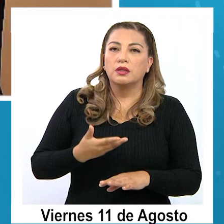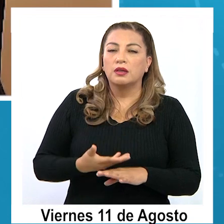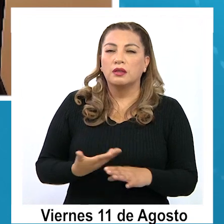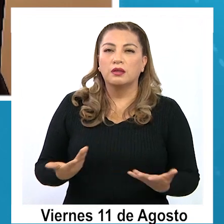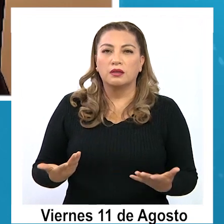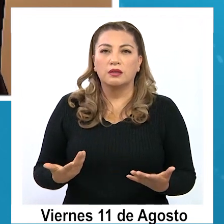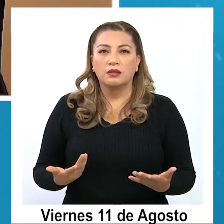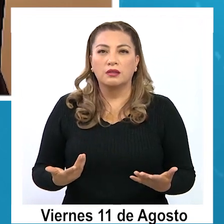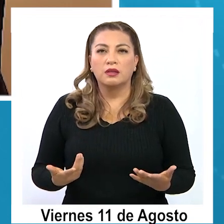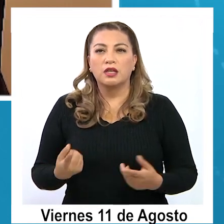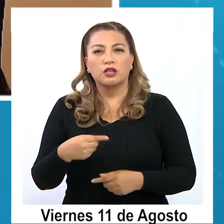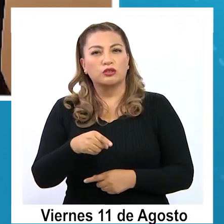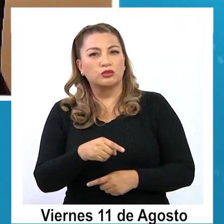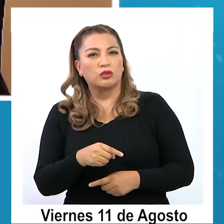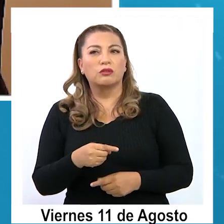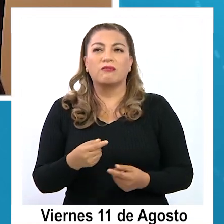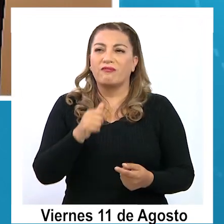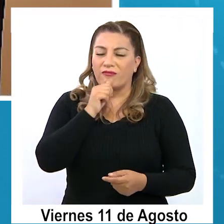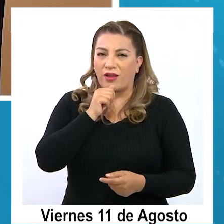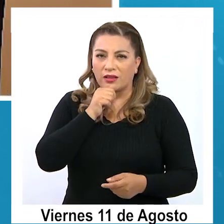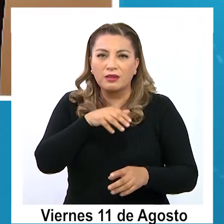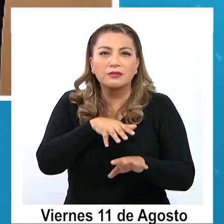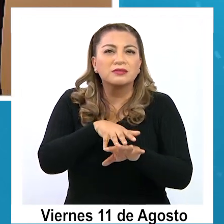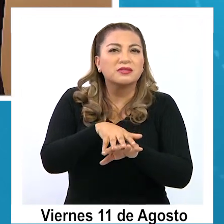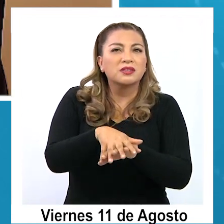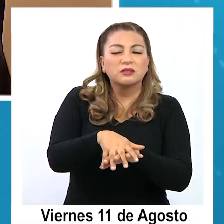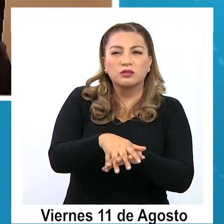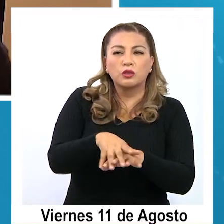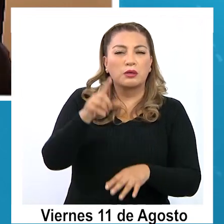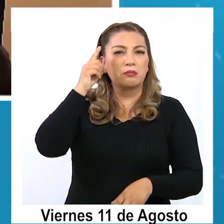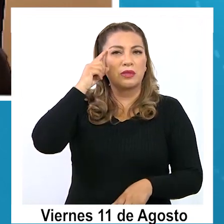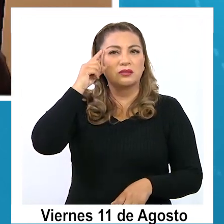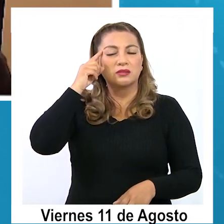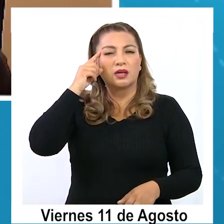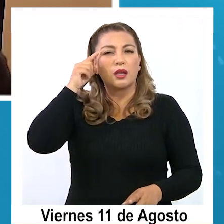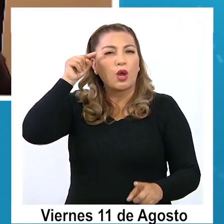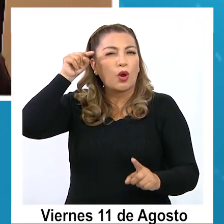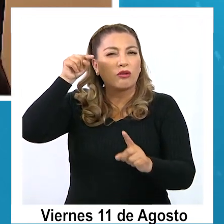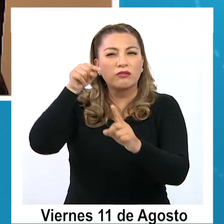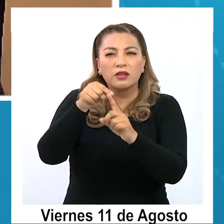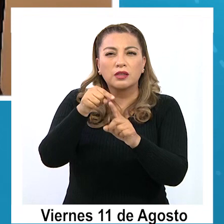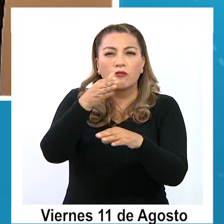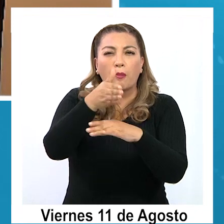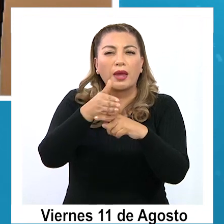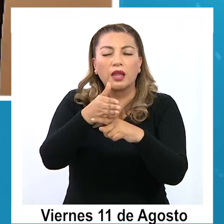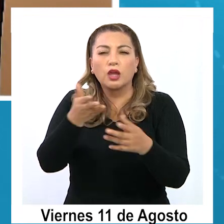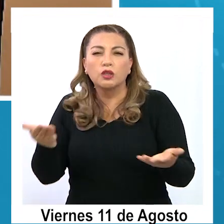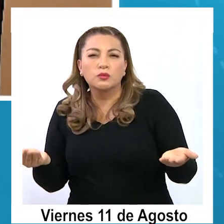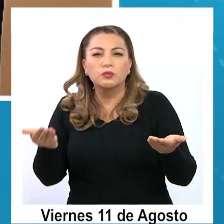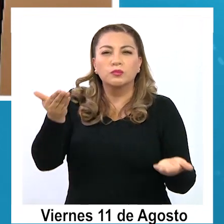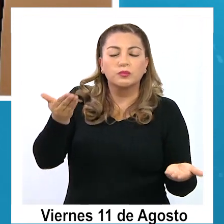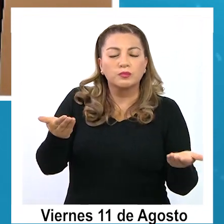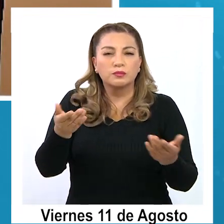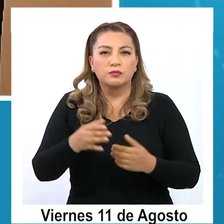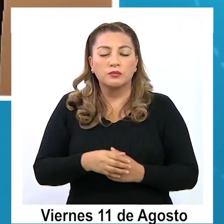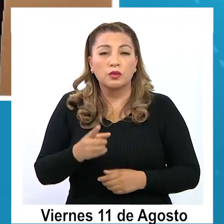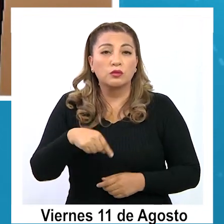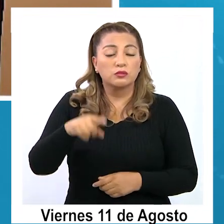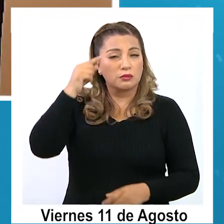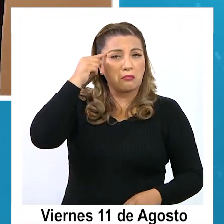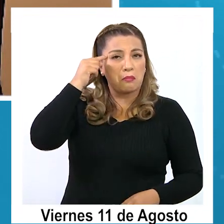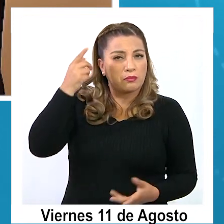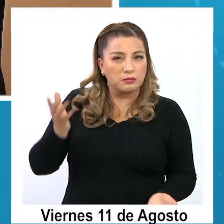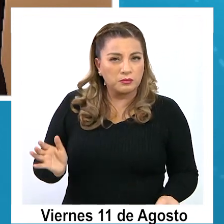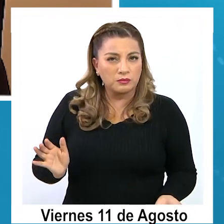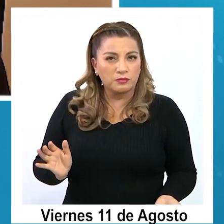dar sentido, de integración, y no encontramos cuál es ese punto, ese punto medio. La lógica nos llevaría a